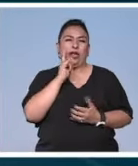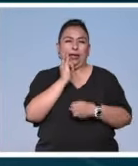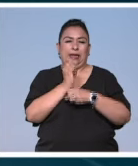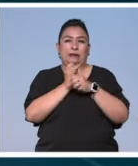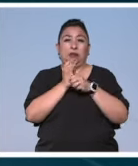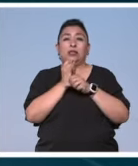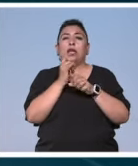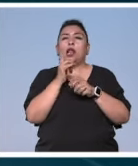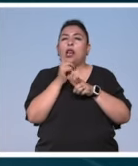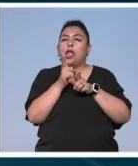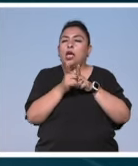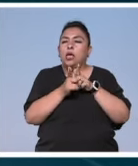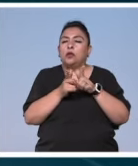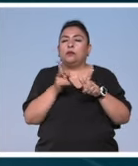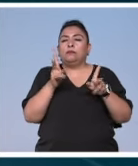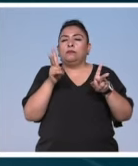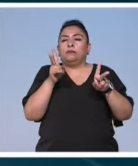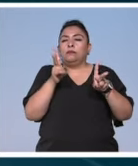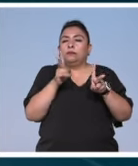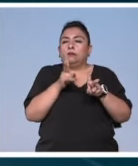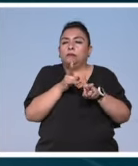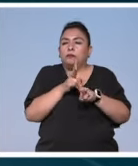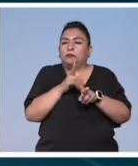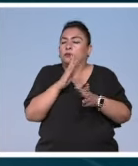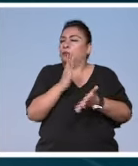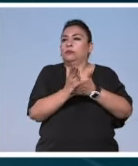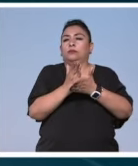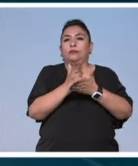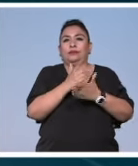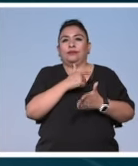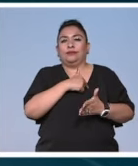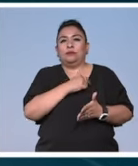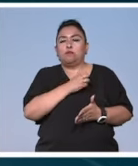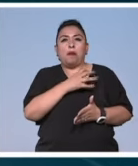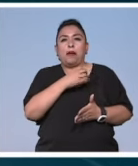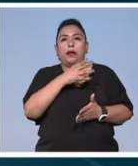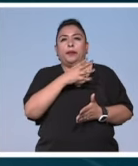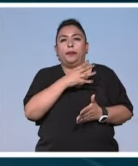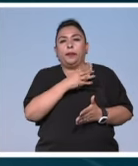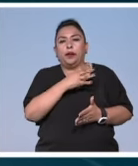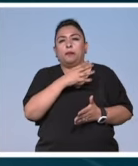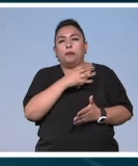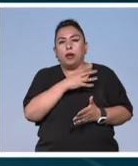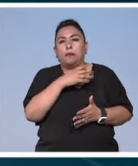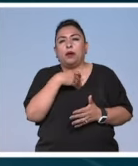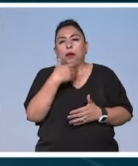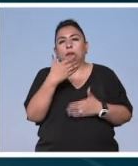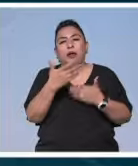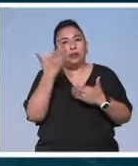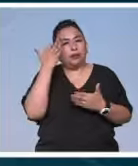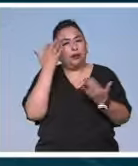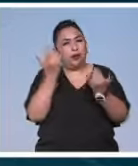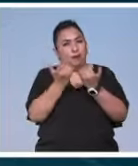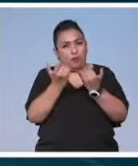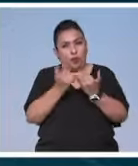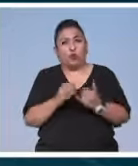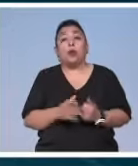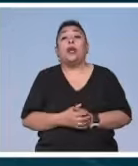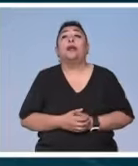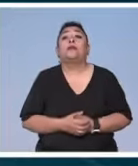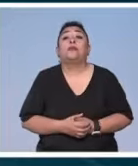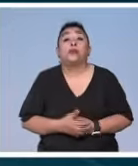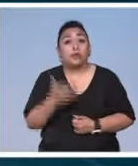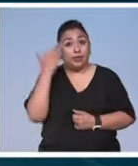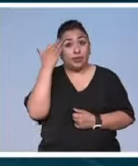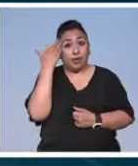ralentizar nuestra respiración para frenar los latidos del corazón y con ello el paso del tiempo la